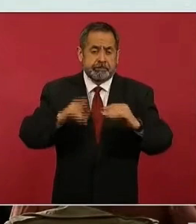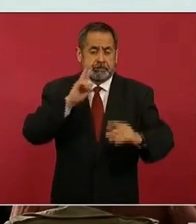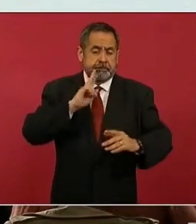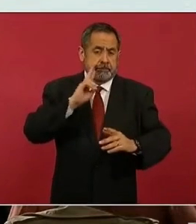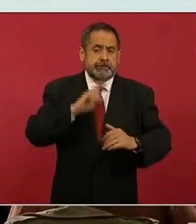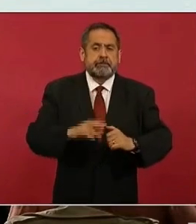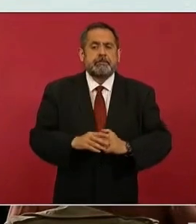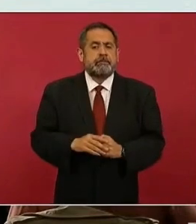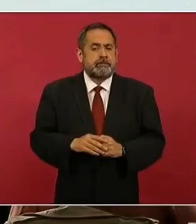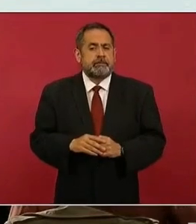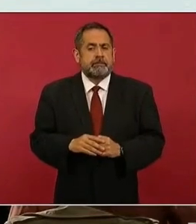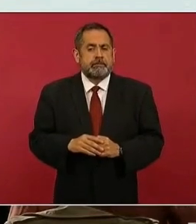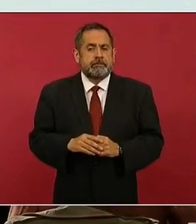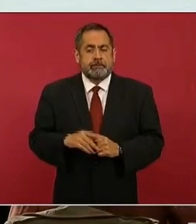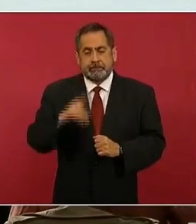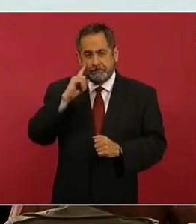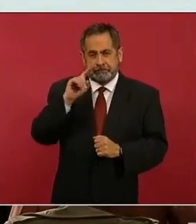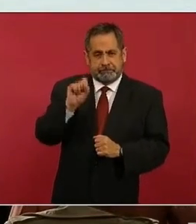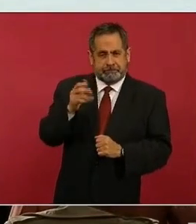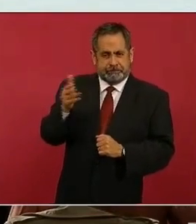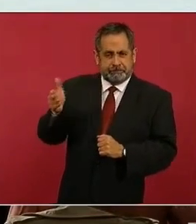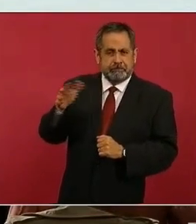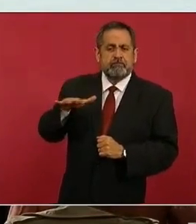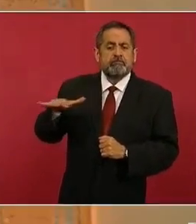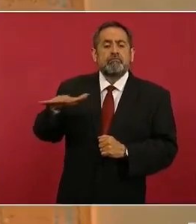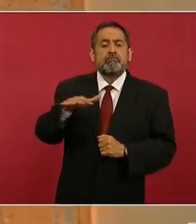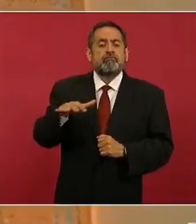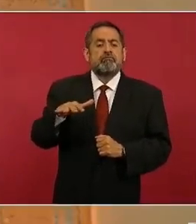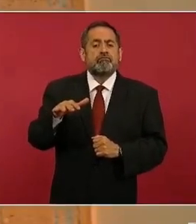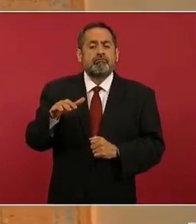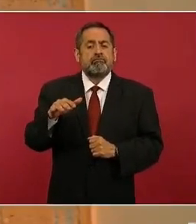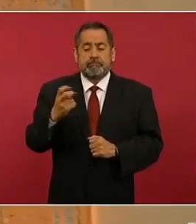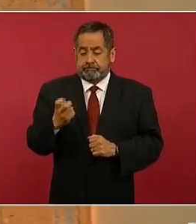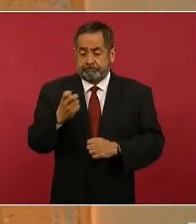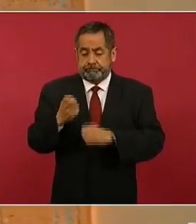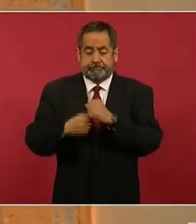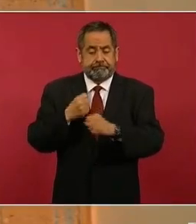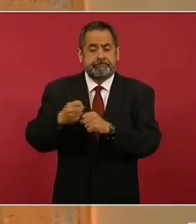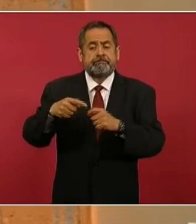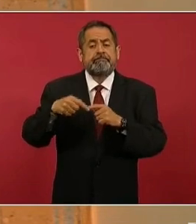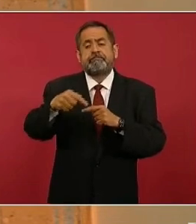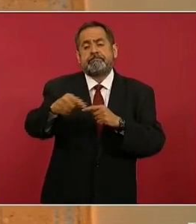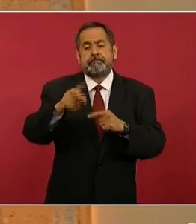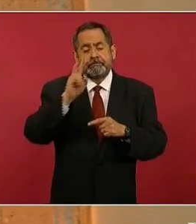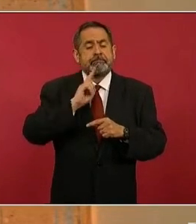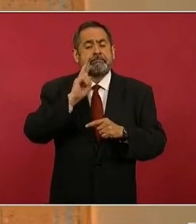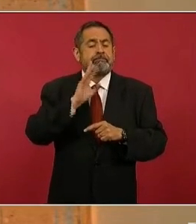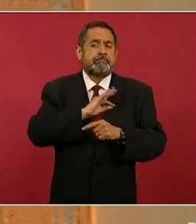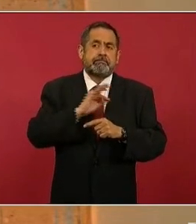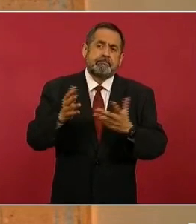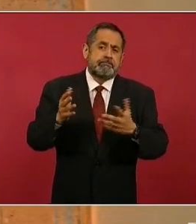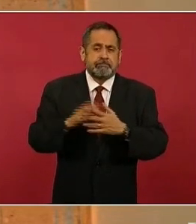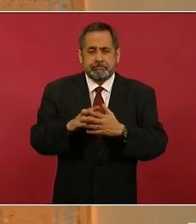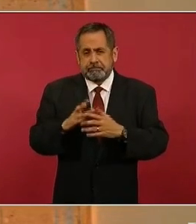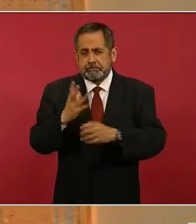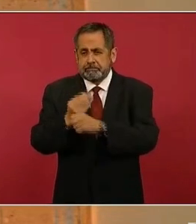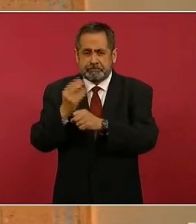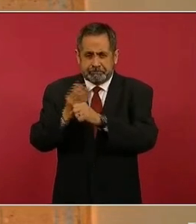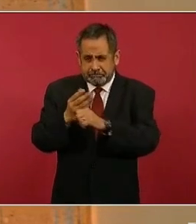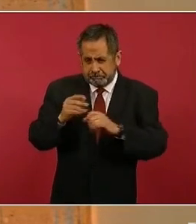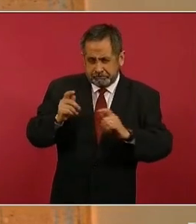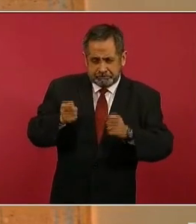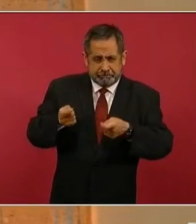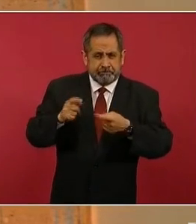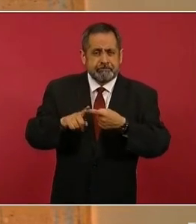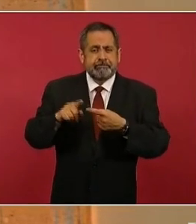En cuanto a acciones en la Cuenca Superior, también para este año se generarán estructuras de control en la